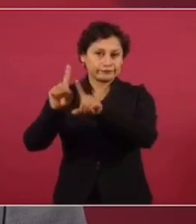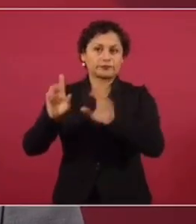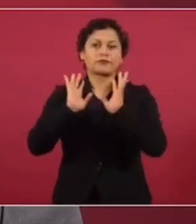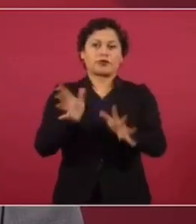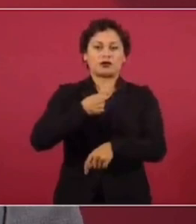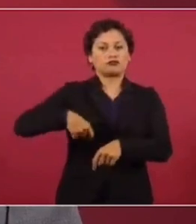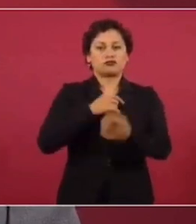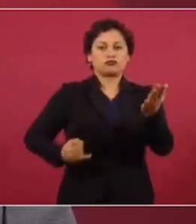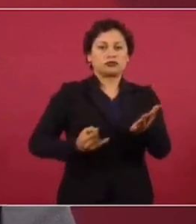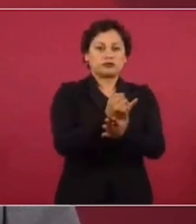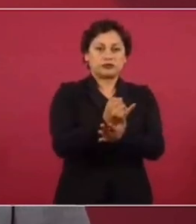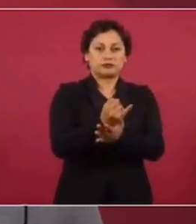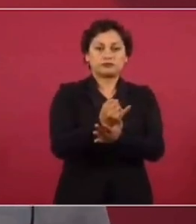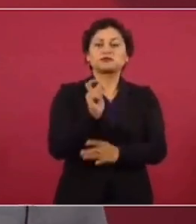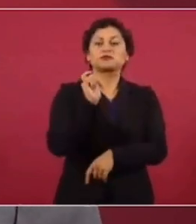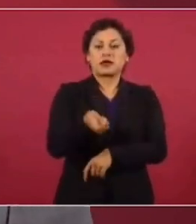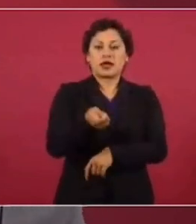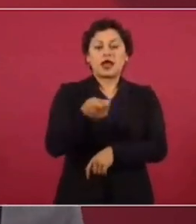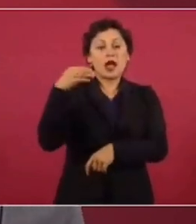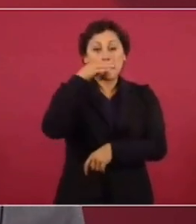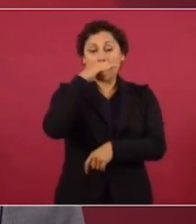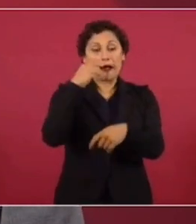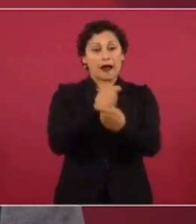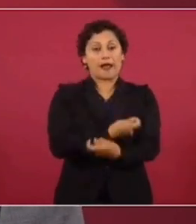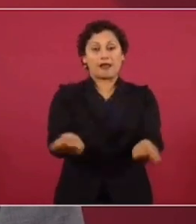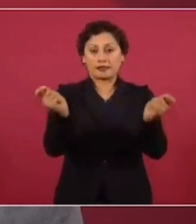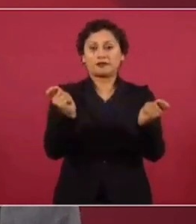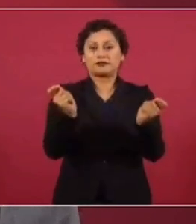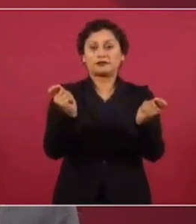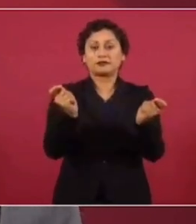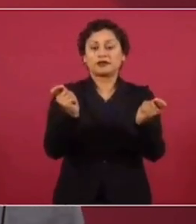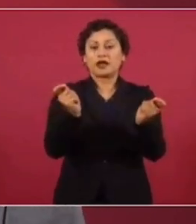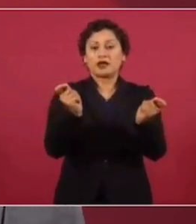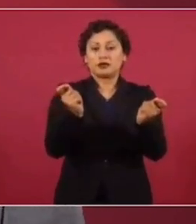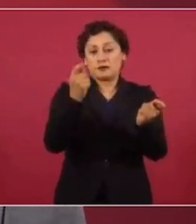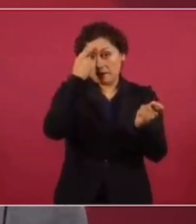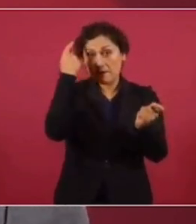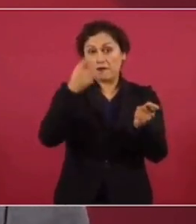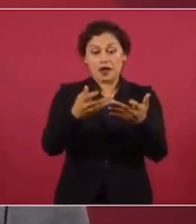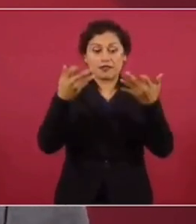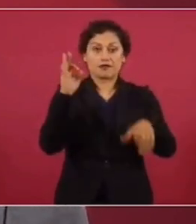la decisión de entregar de manera gratuita los fertilizantes